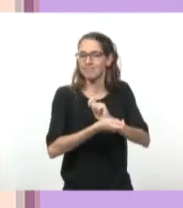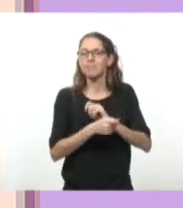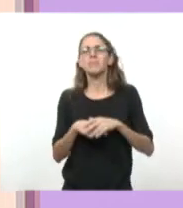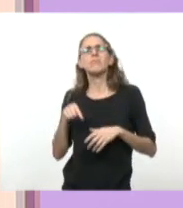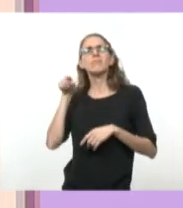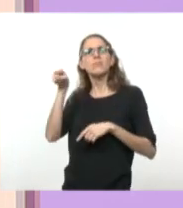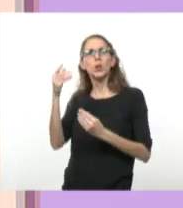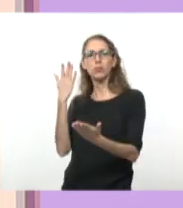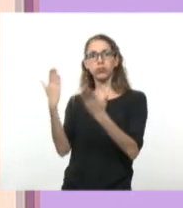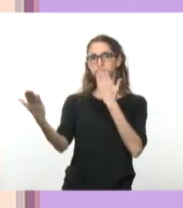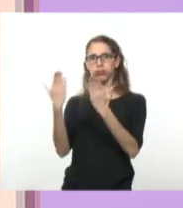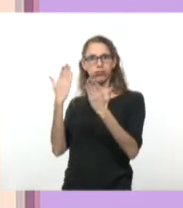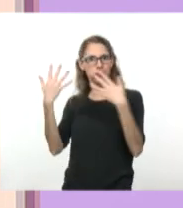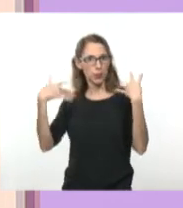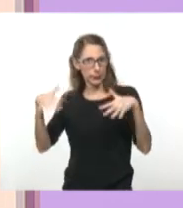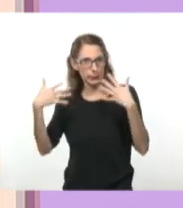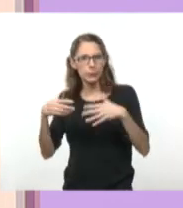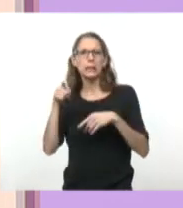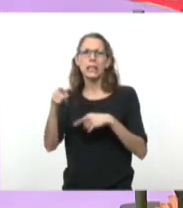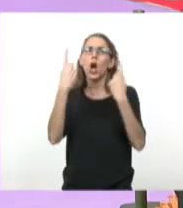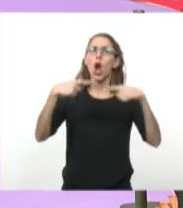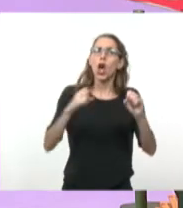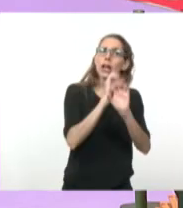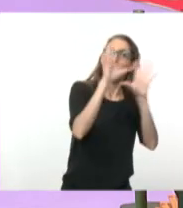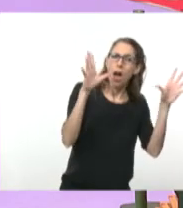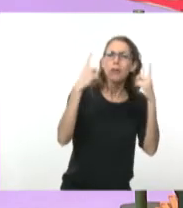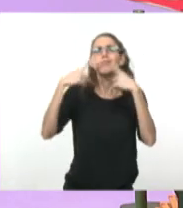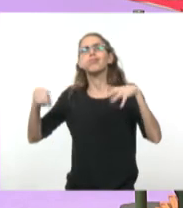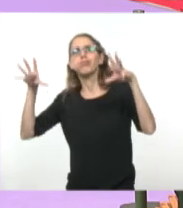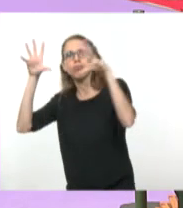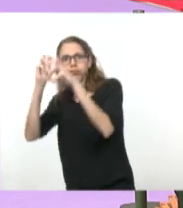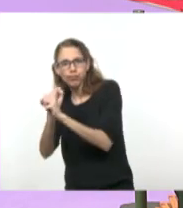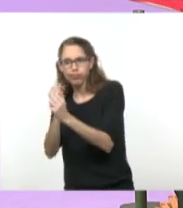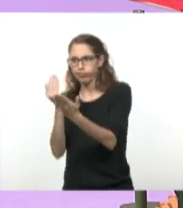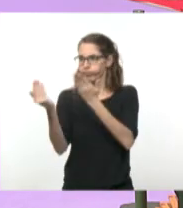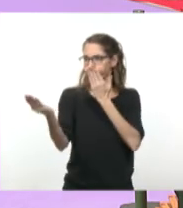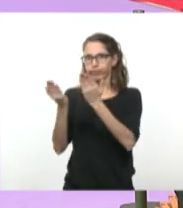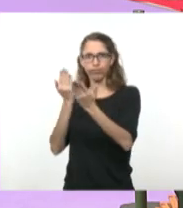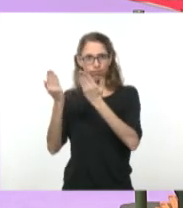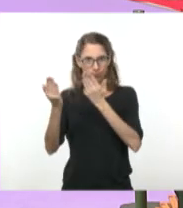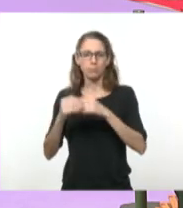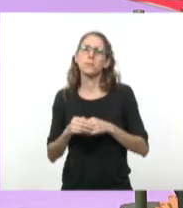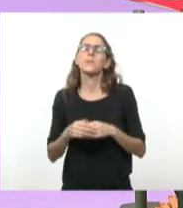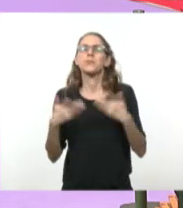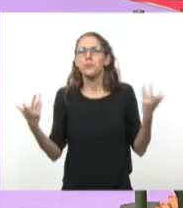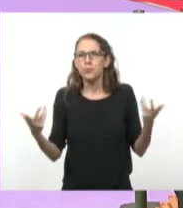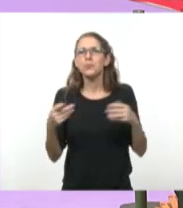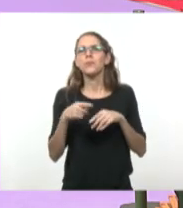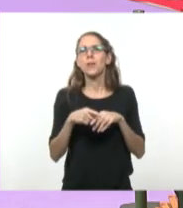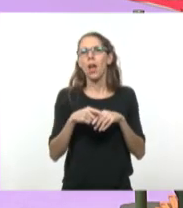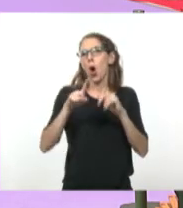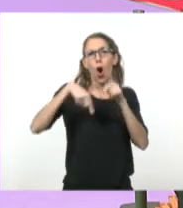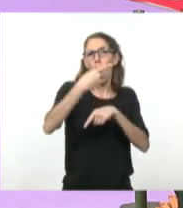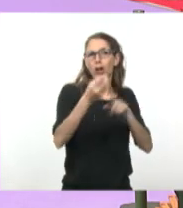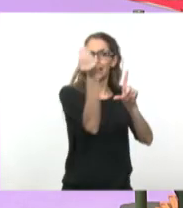contrastes en la imagen entre claros y oscuros. Por supuesto que hay imágenes. Y esto tiene que ver con lo que decíamos del sentido